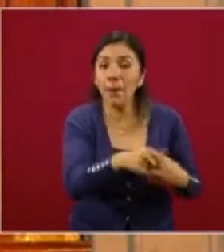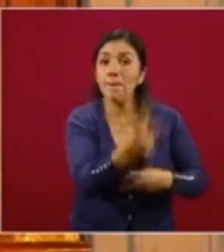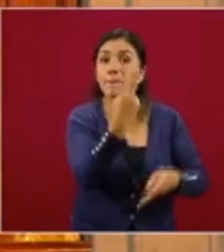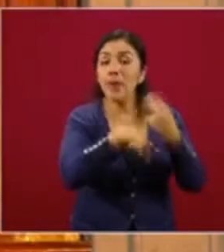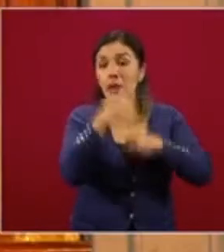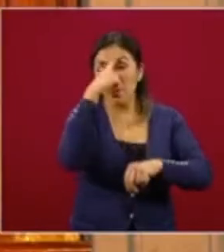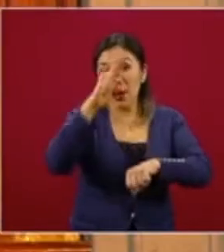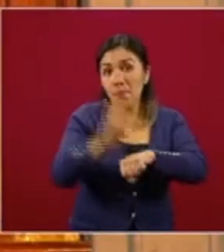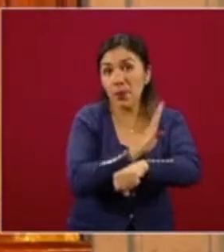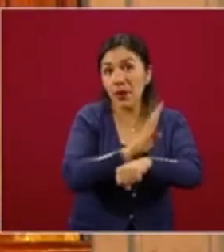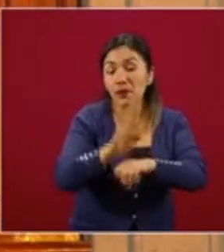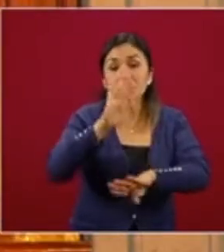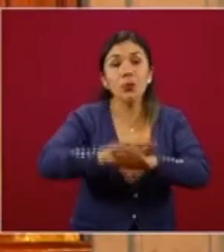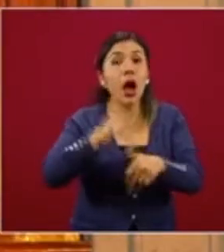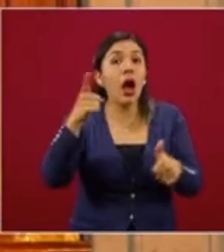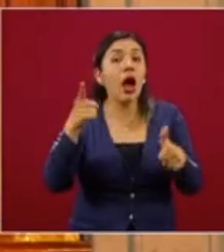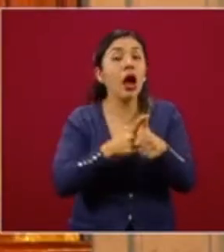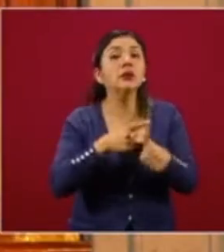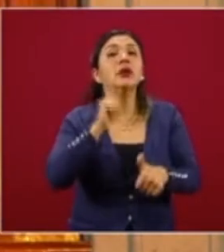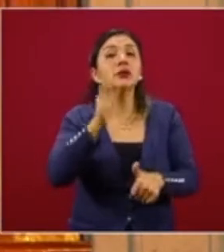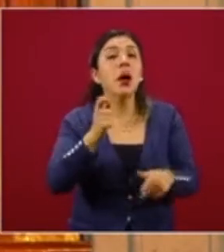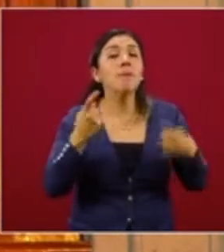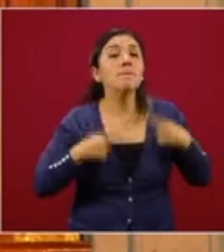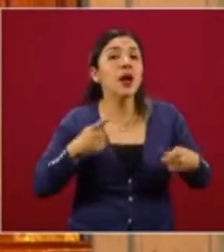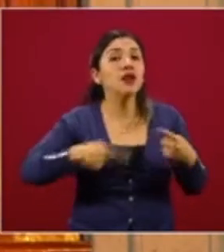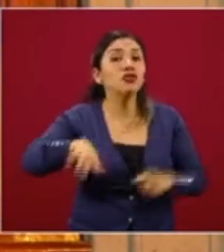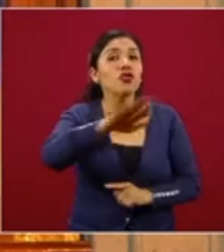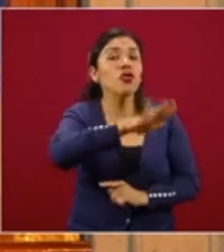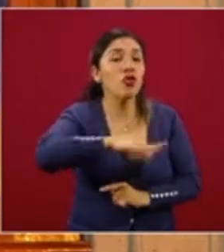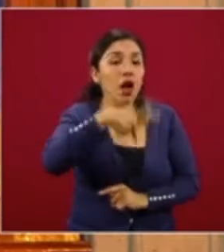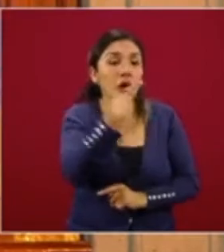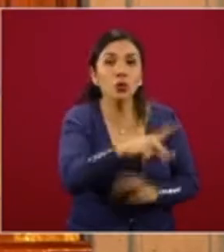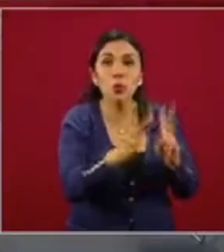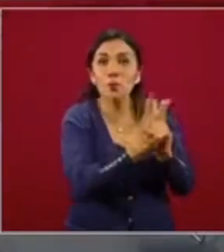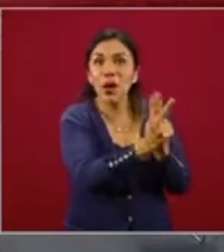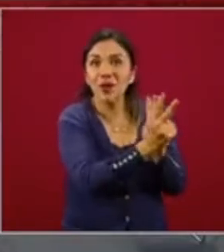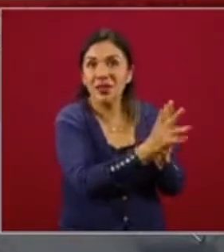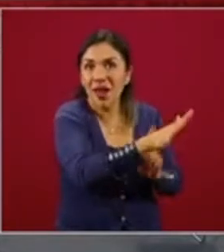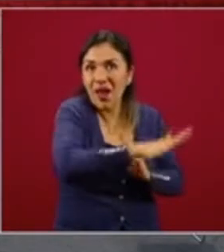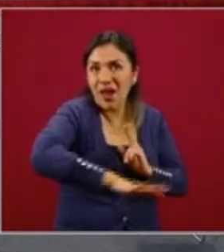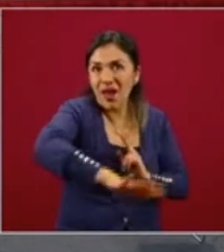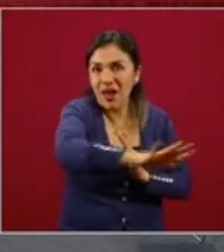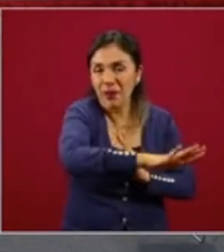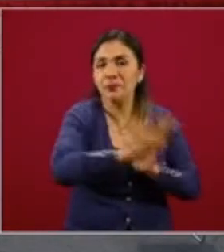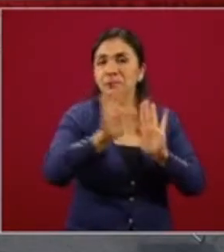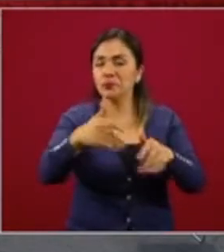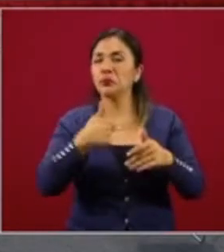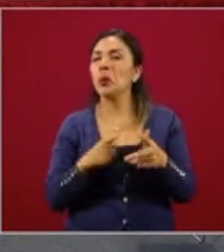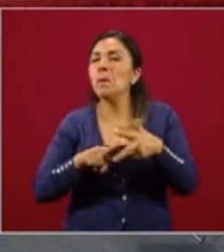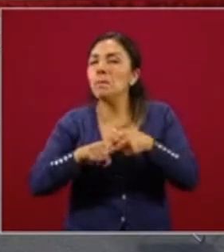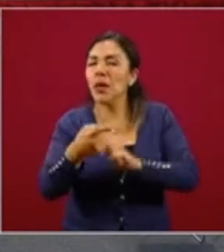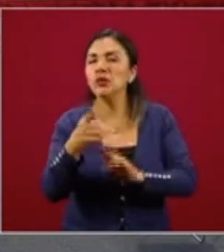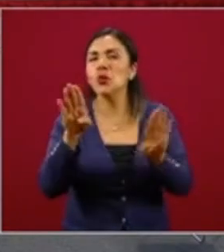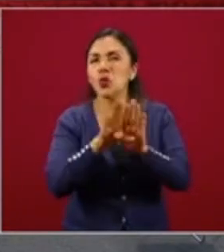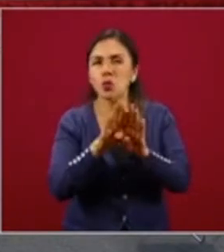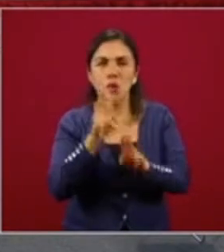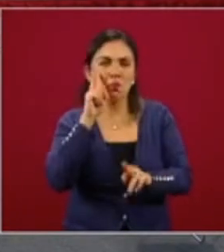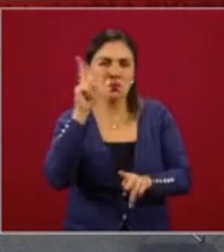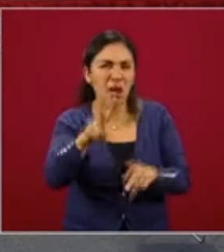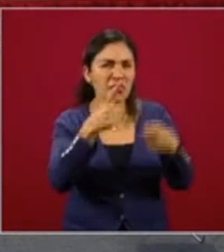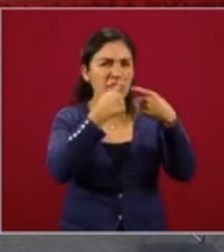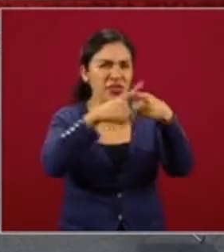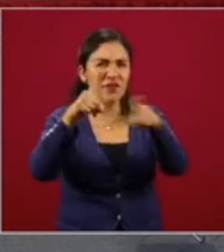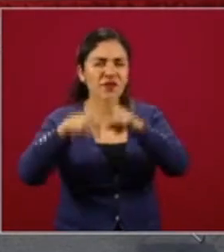generar beneficio principalmente a la población del entorno? Quiero empezar con un contraste. ¿Qué